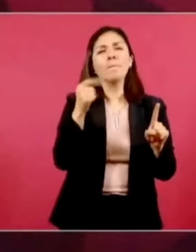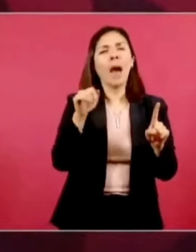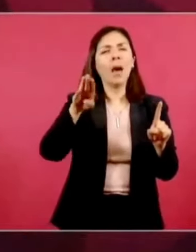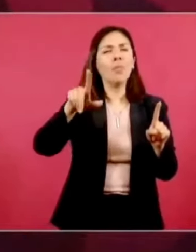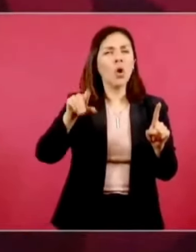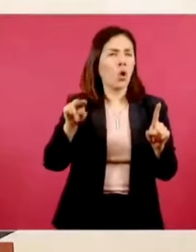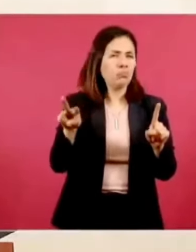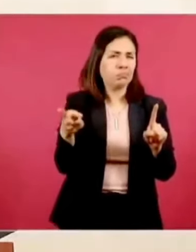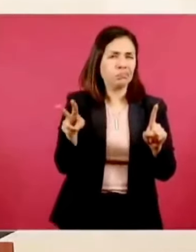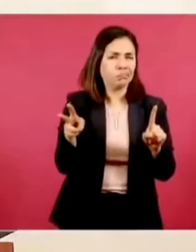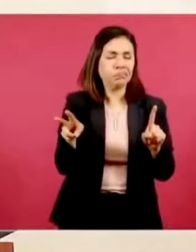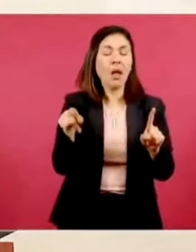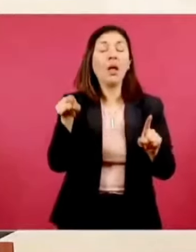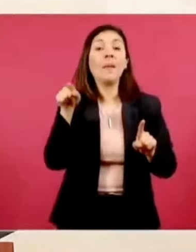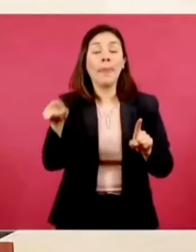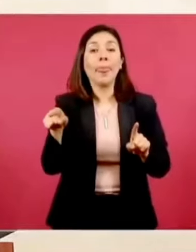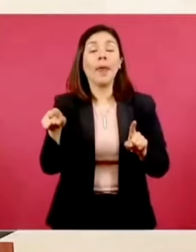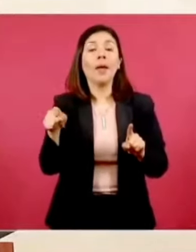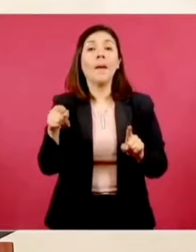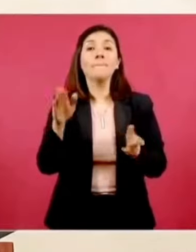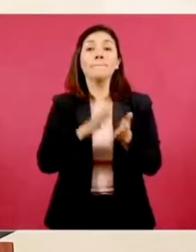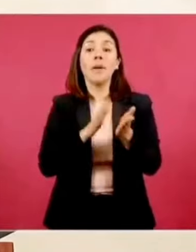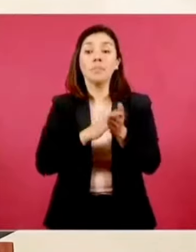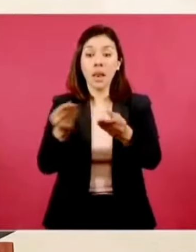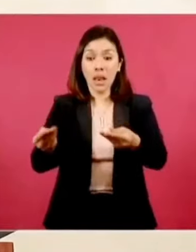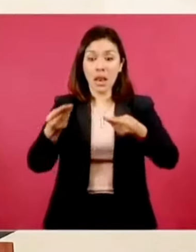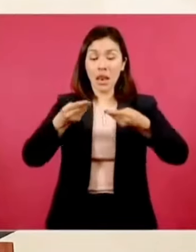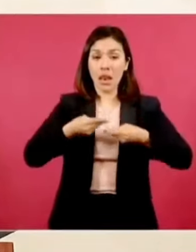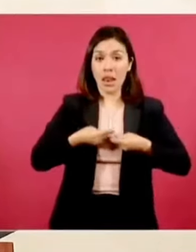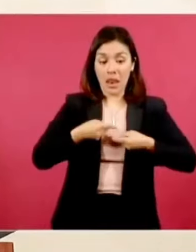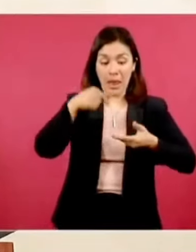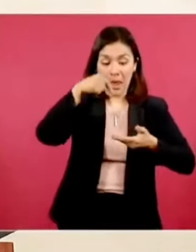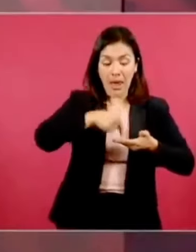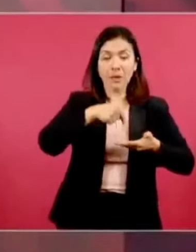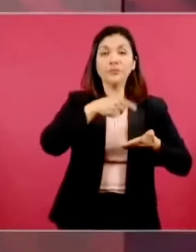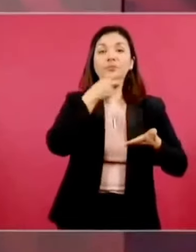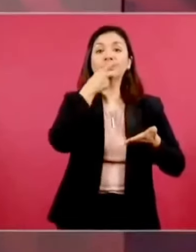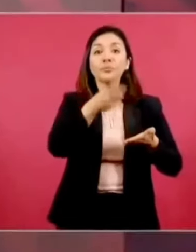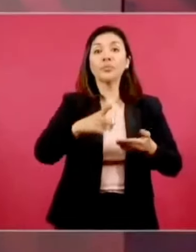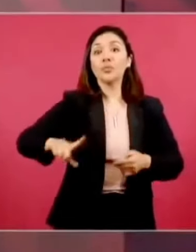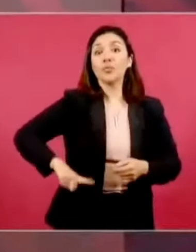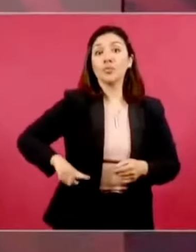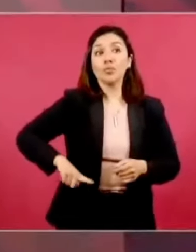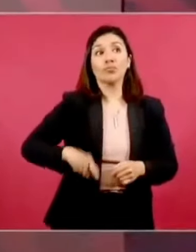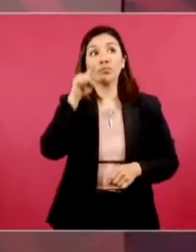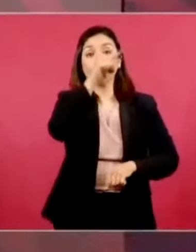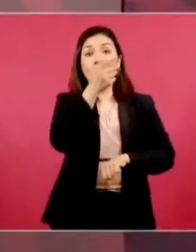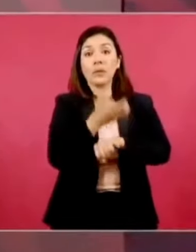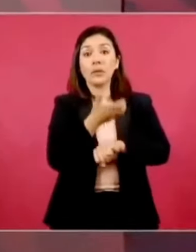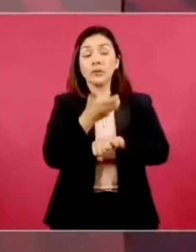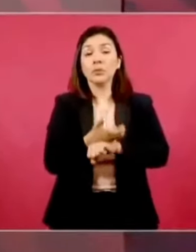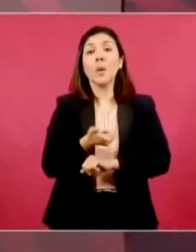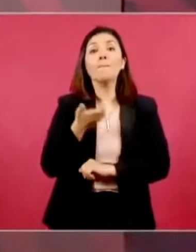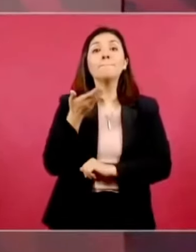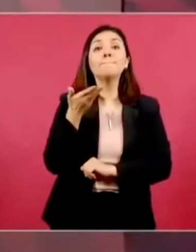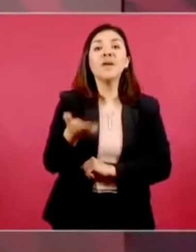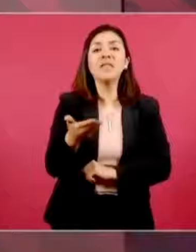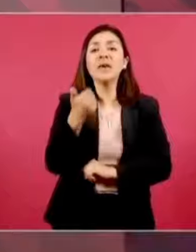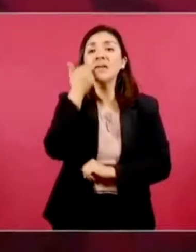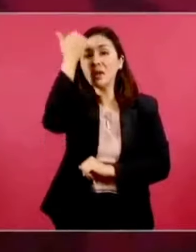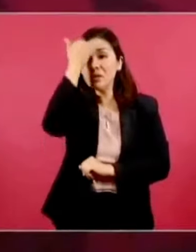me llevaron un documento en donde el gobierno de Estados Unidos estaba solicitando información.